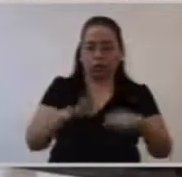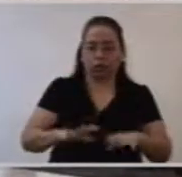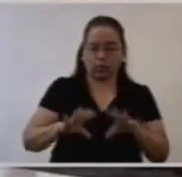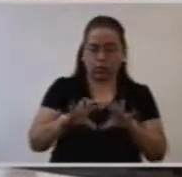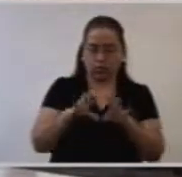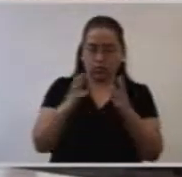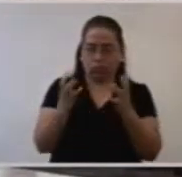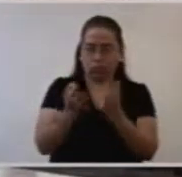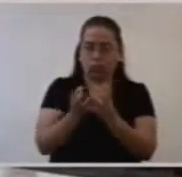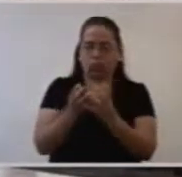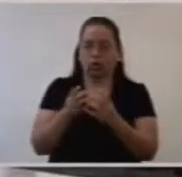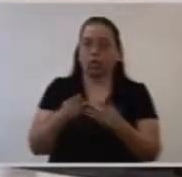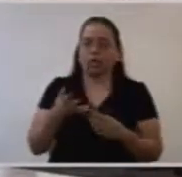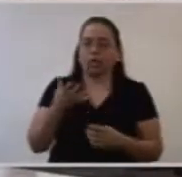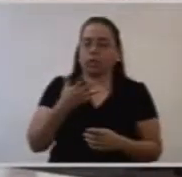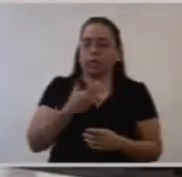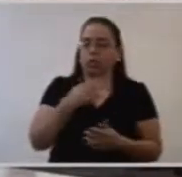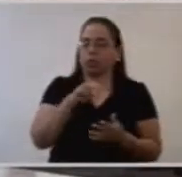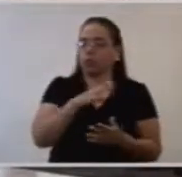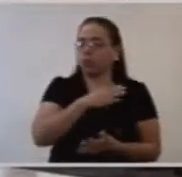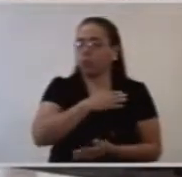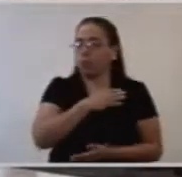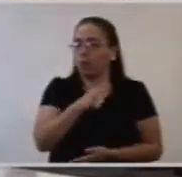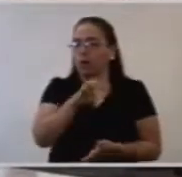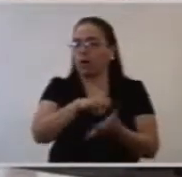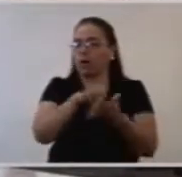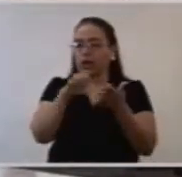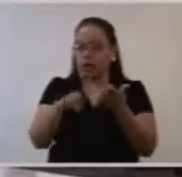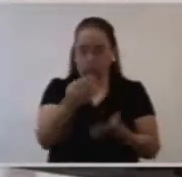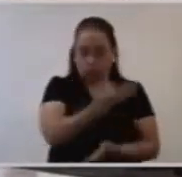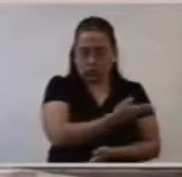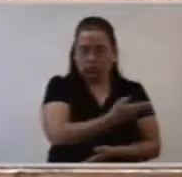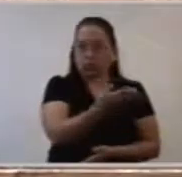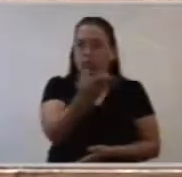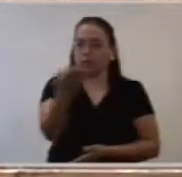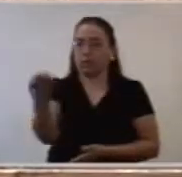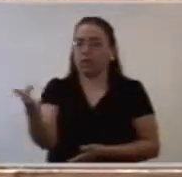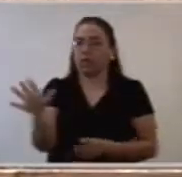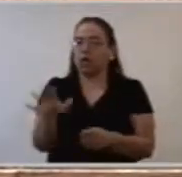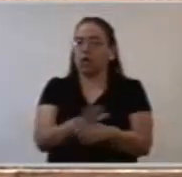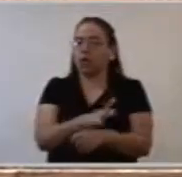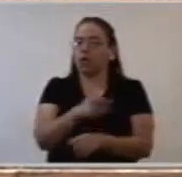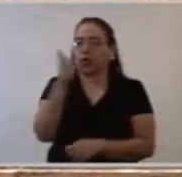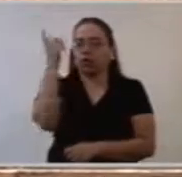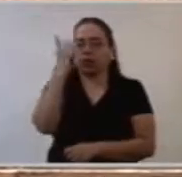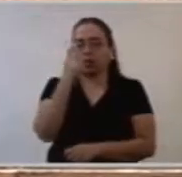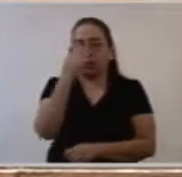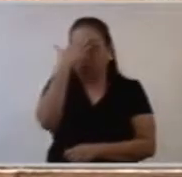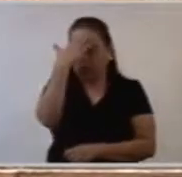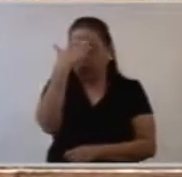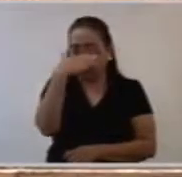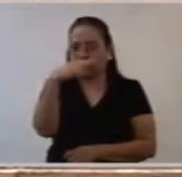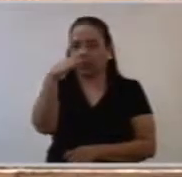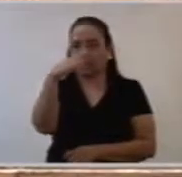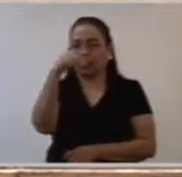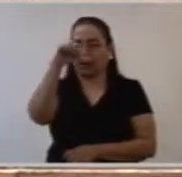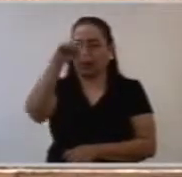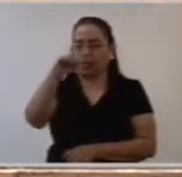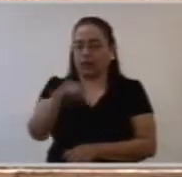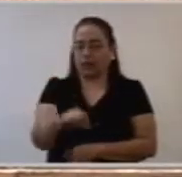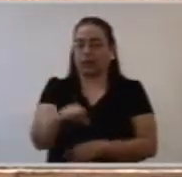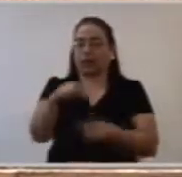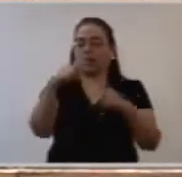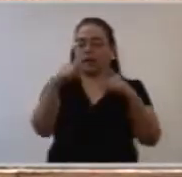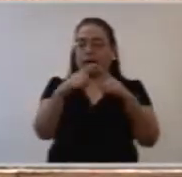con el buen ejemplo de todos ustedes, porque yo sé que nuestra Iglesia de